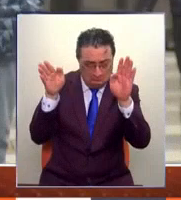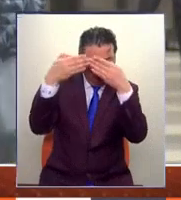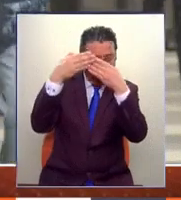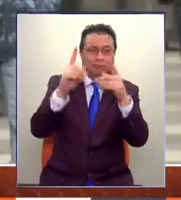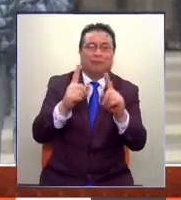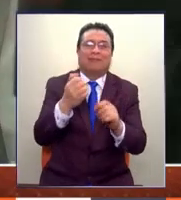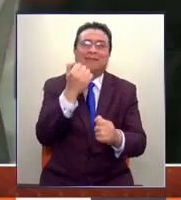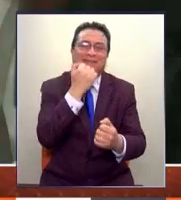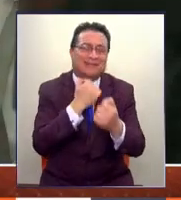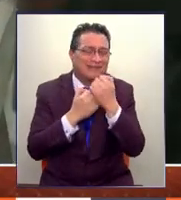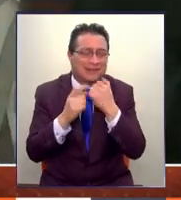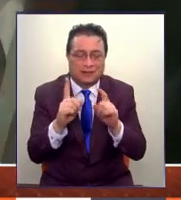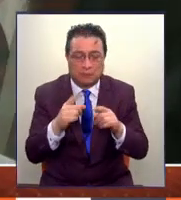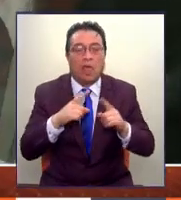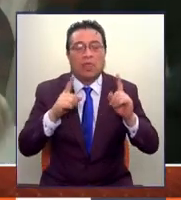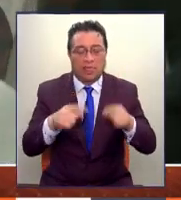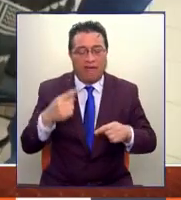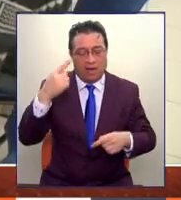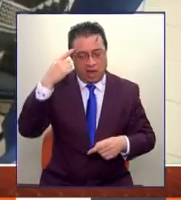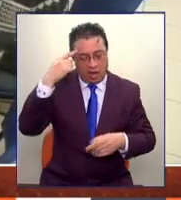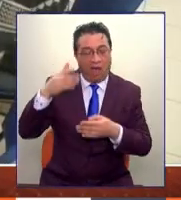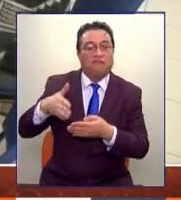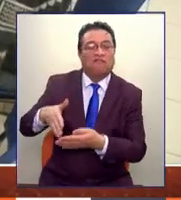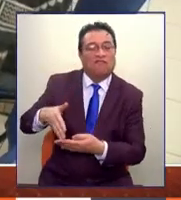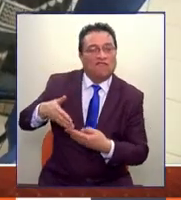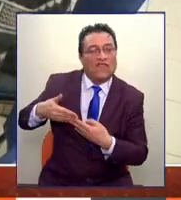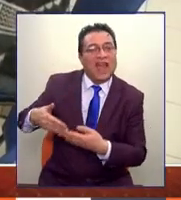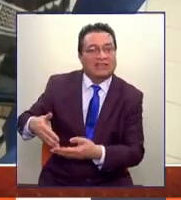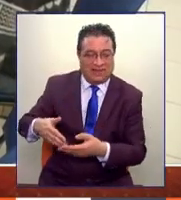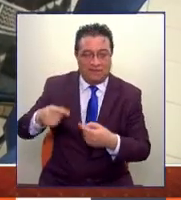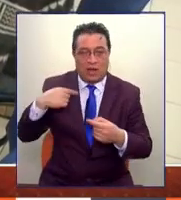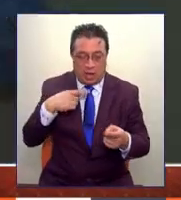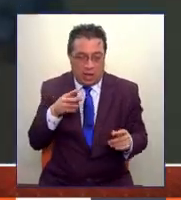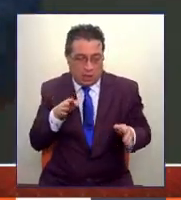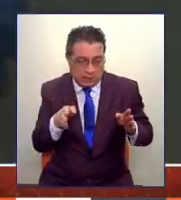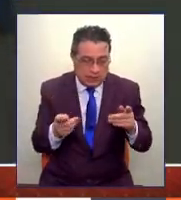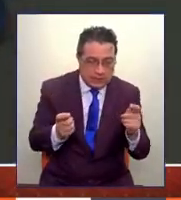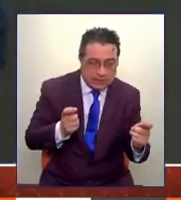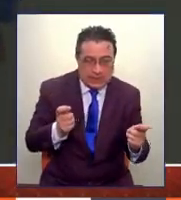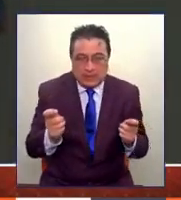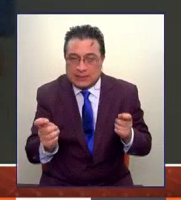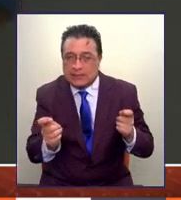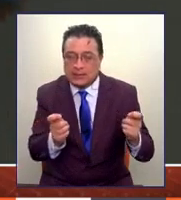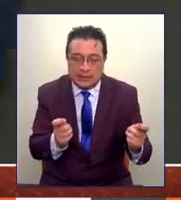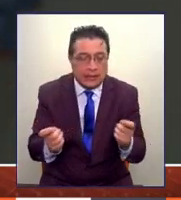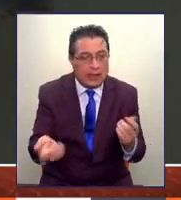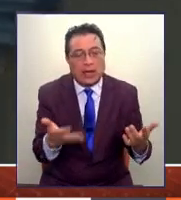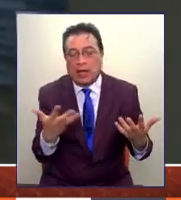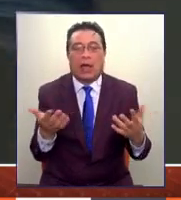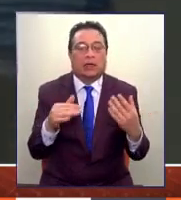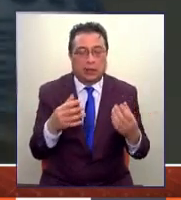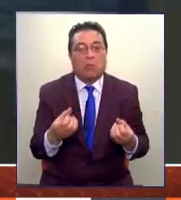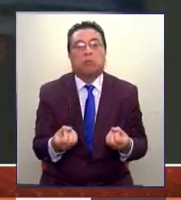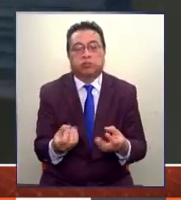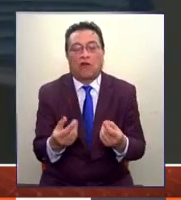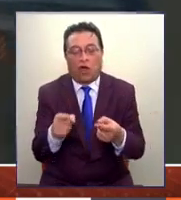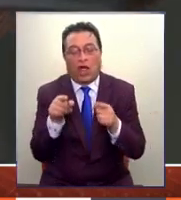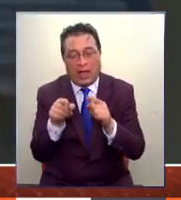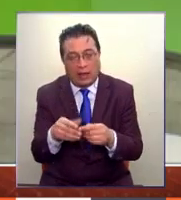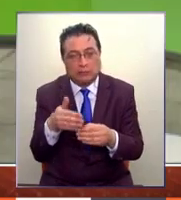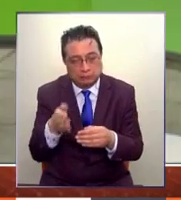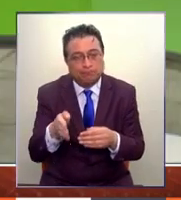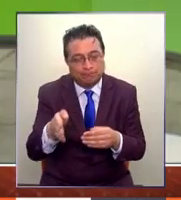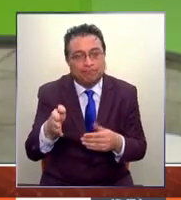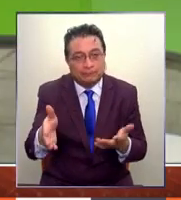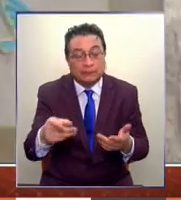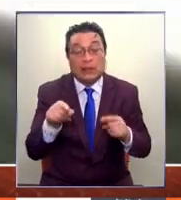algo que hemos aprendido es que uno tiene que tener flexibilidad para navegar esta pandemia y los efectos que ha generado y que va a seguir generando. Y en